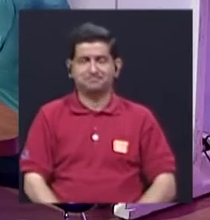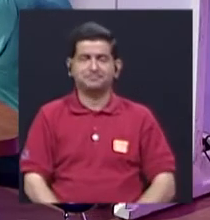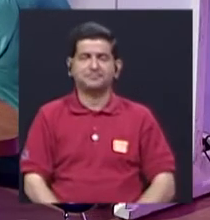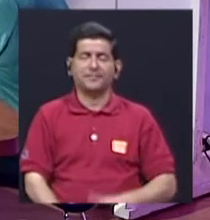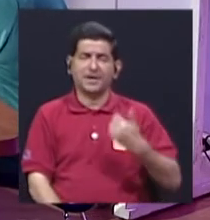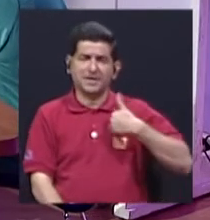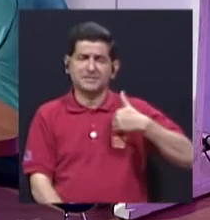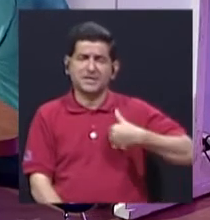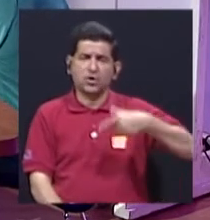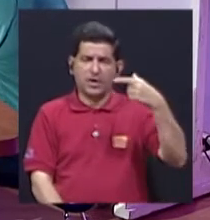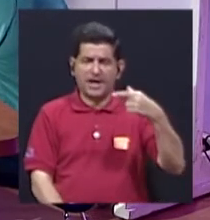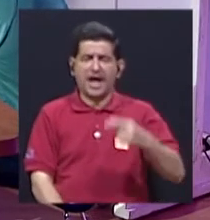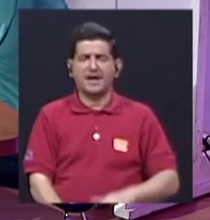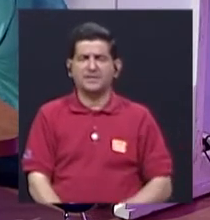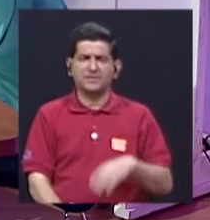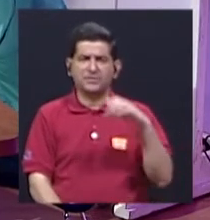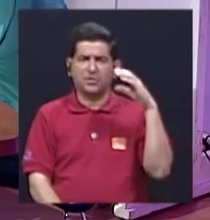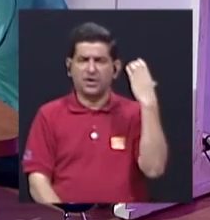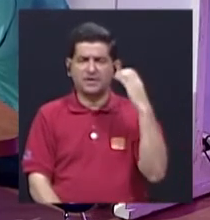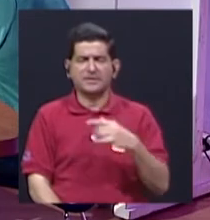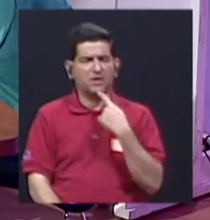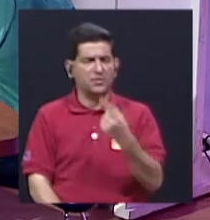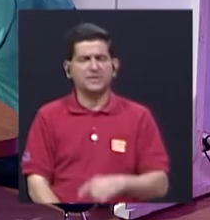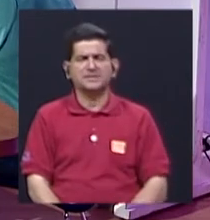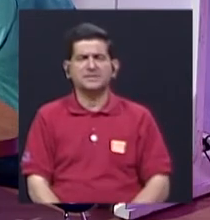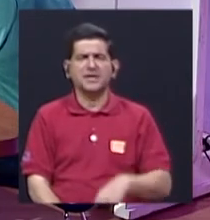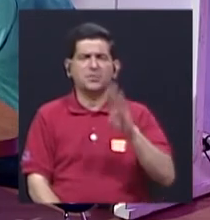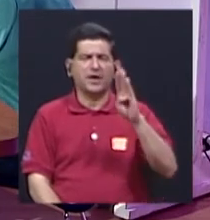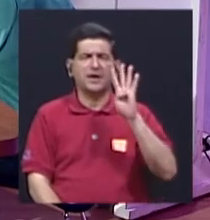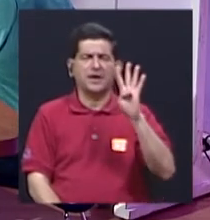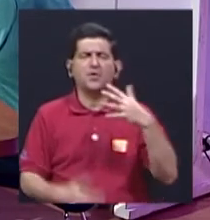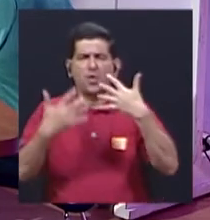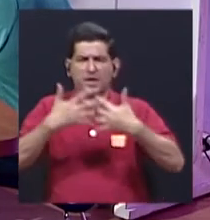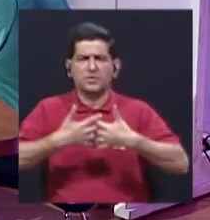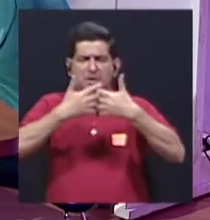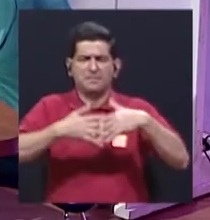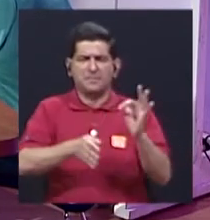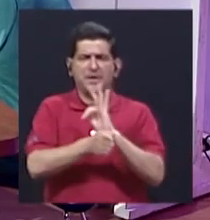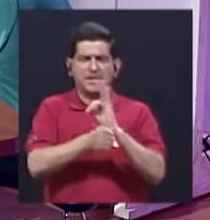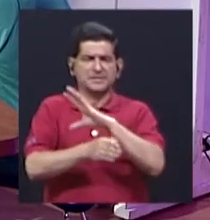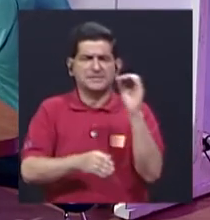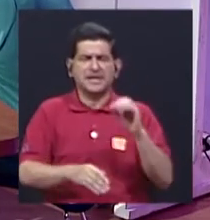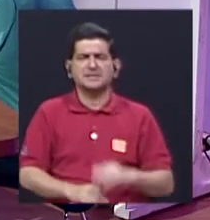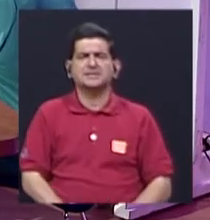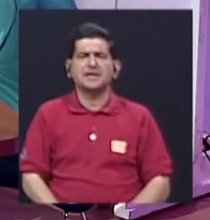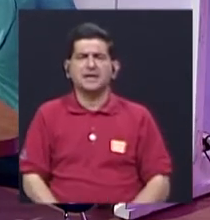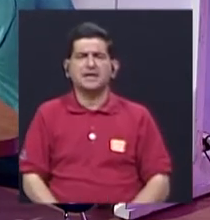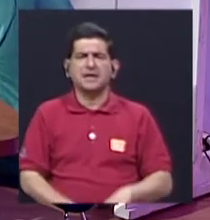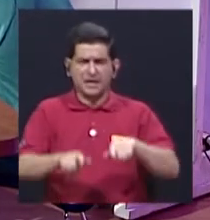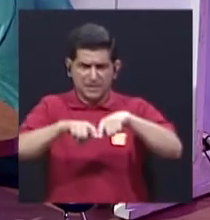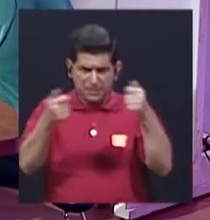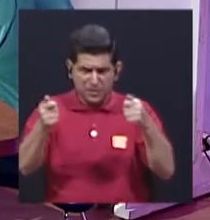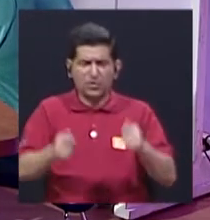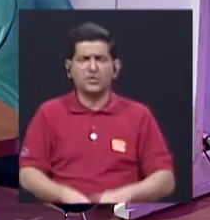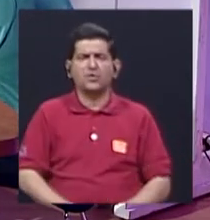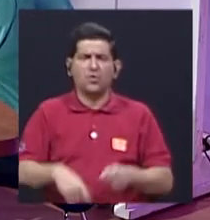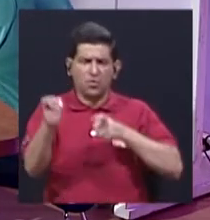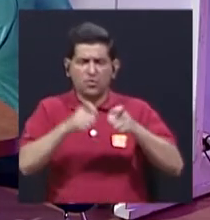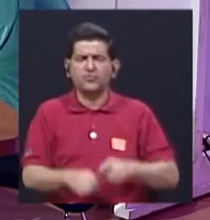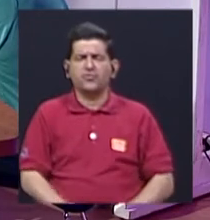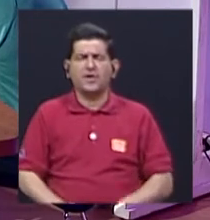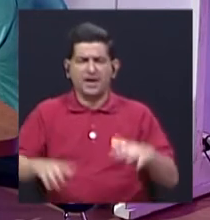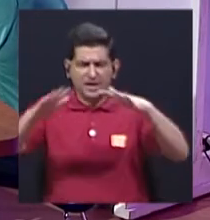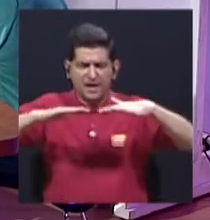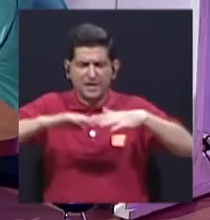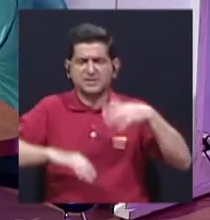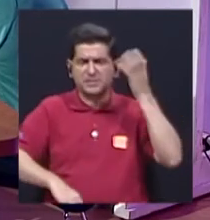don Gerardo de Cartago dice, escucha a Vulgarelli decir que cuatro empresas de televisión y periódicos son las que tienen cooptado el espectro radioeléctrico cuando este es un